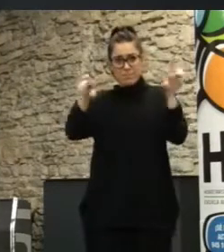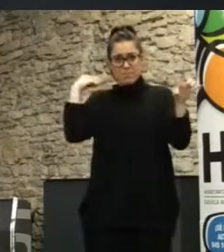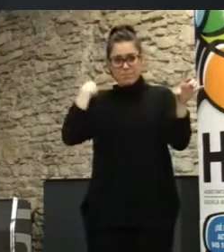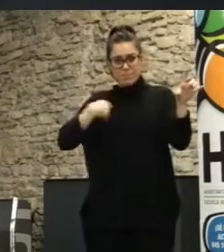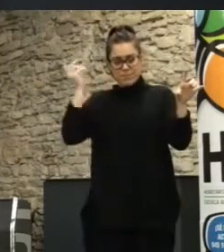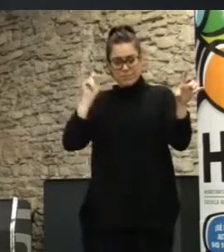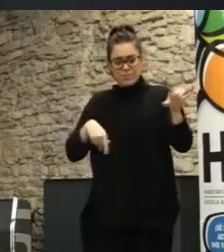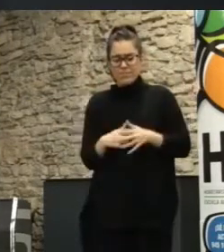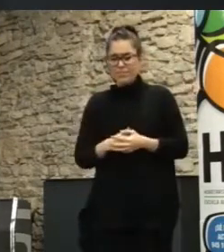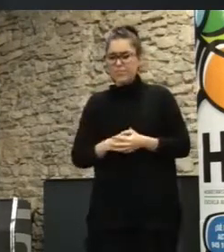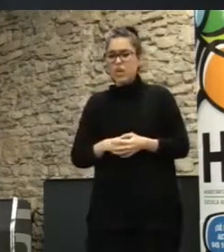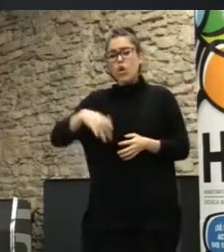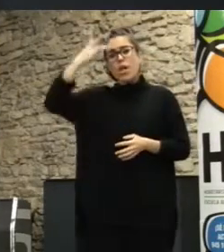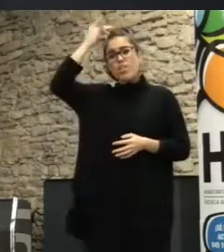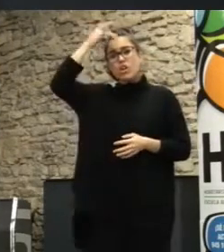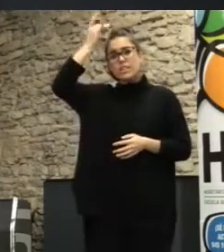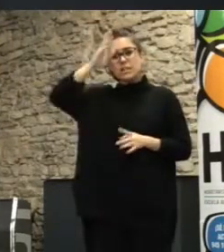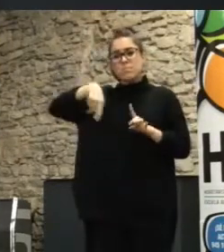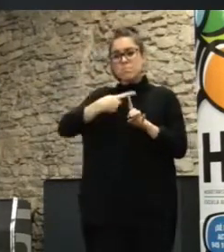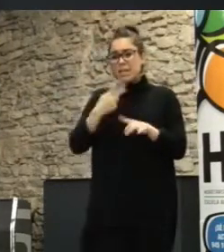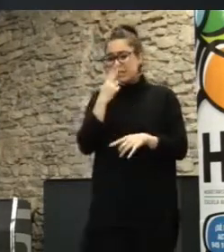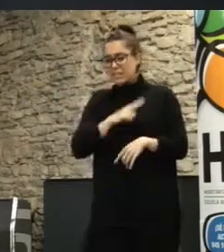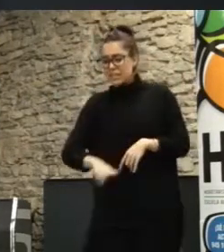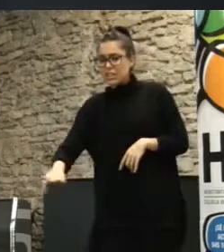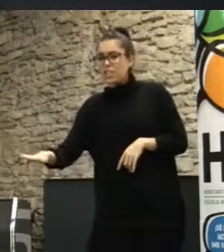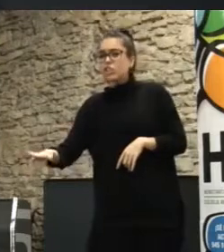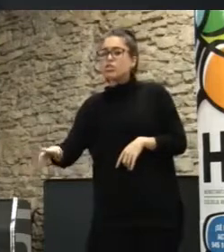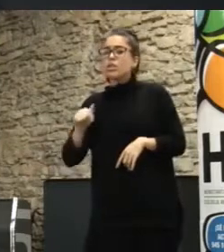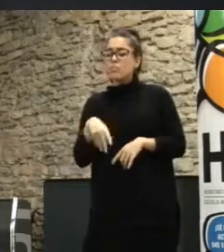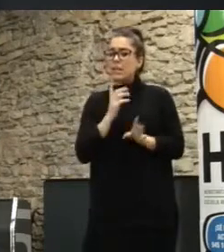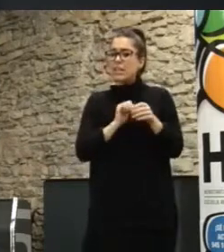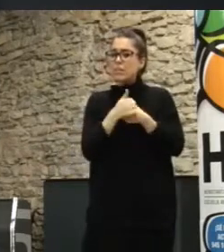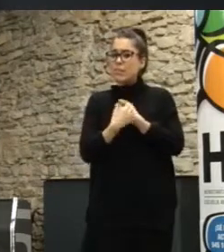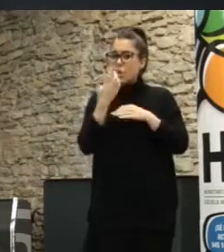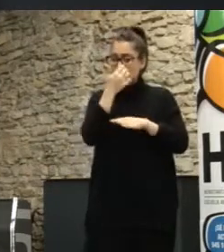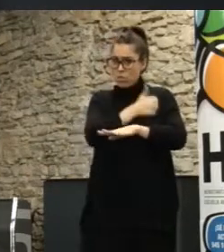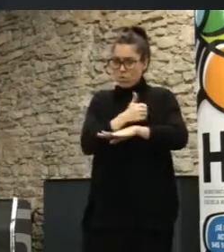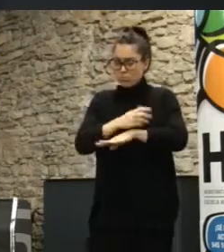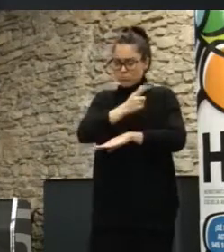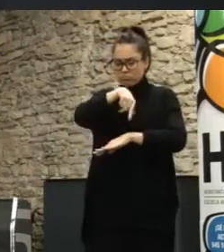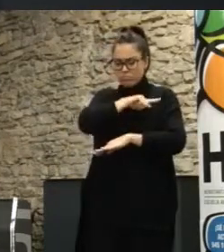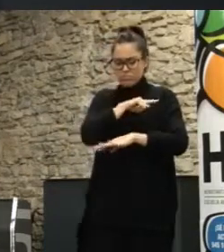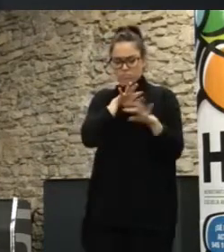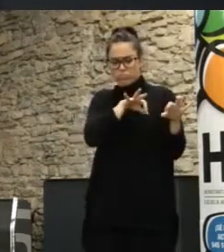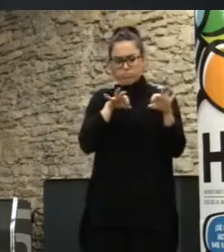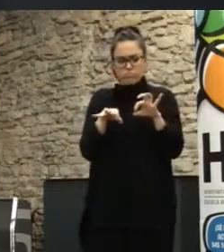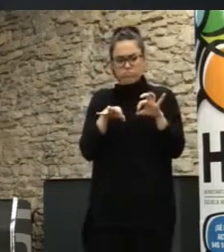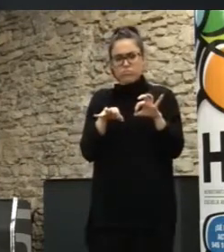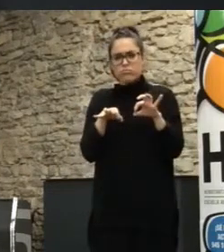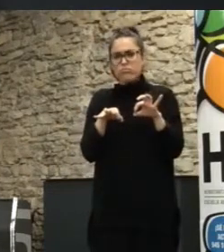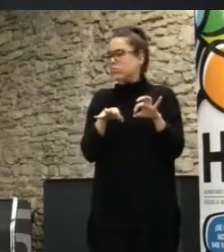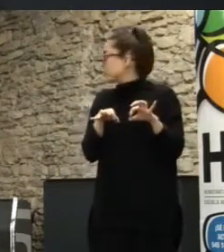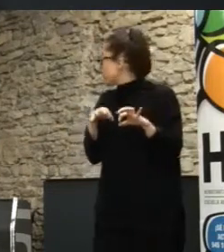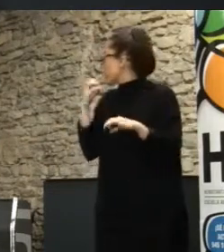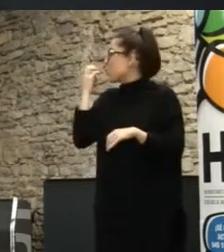Sientes Gato con adolescentes y niños sobre participación ciudadana. Montamos toda una serie de encuentros con